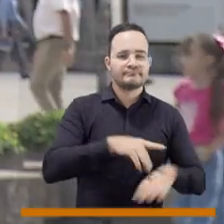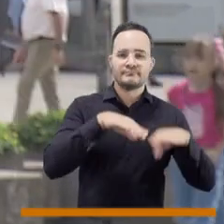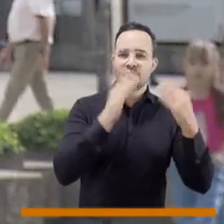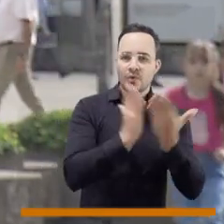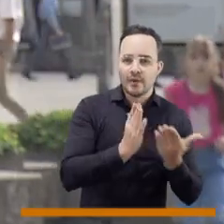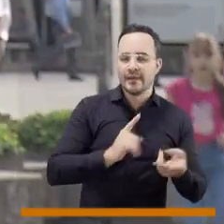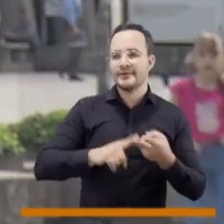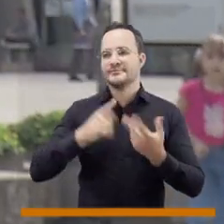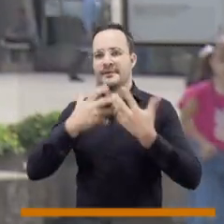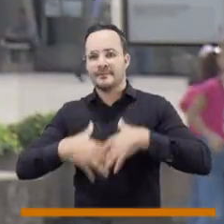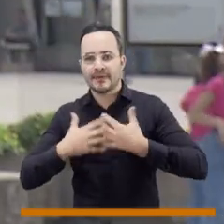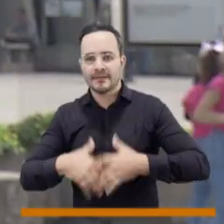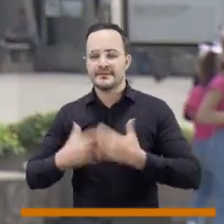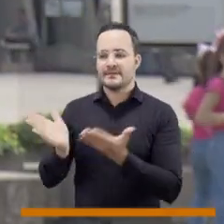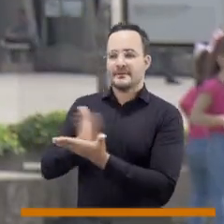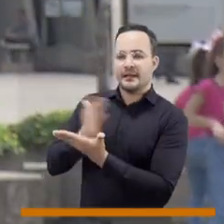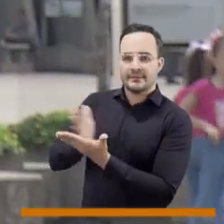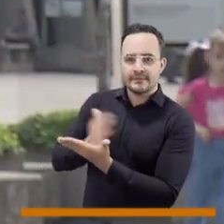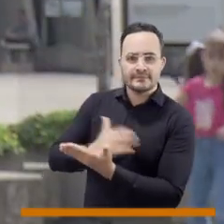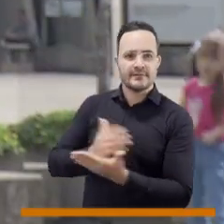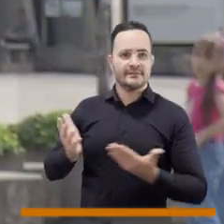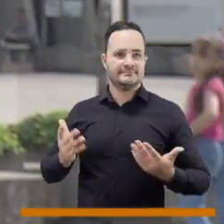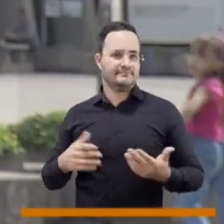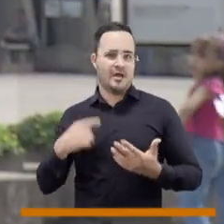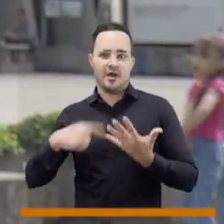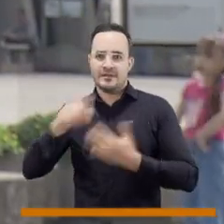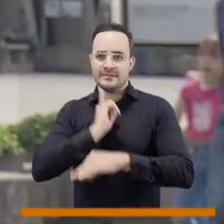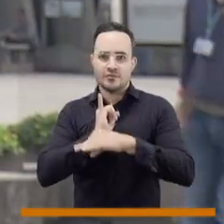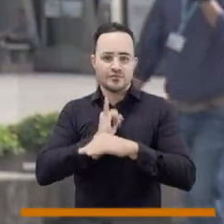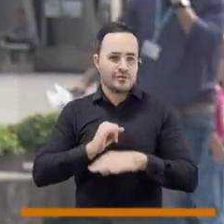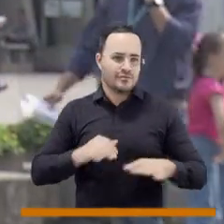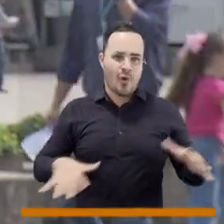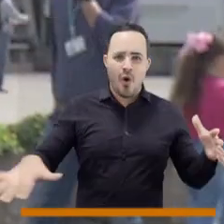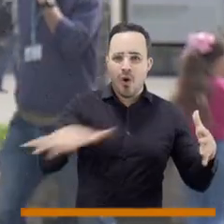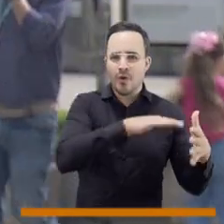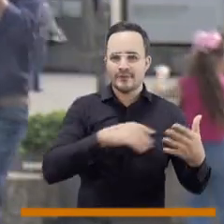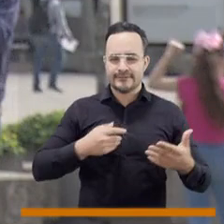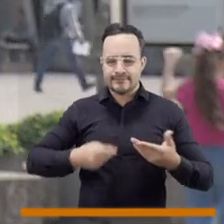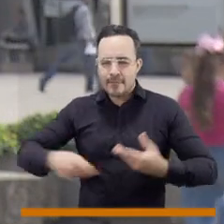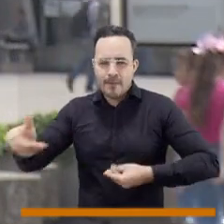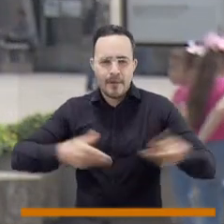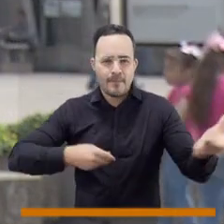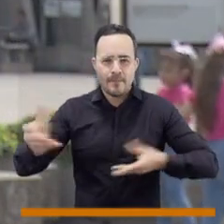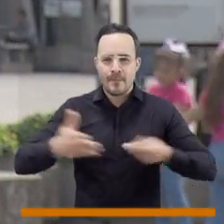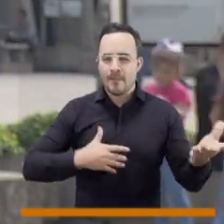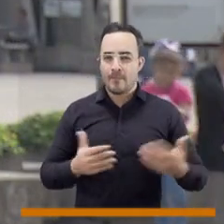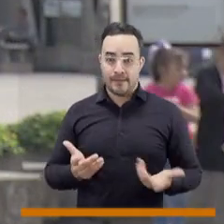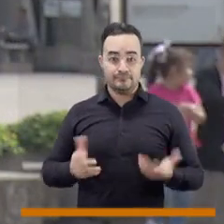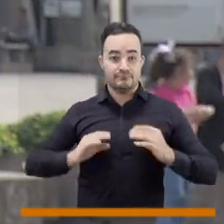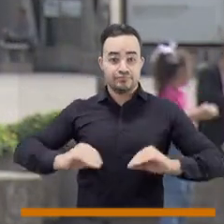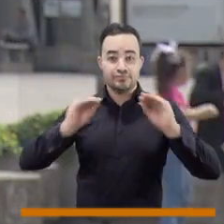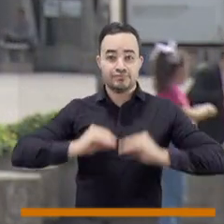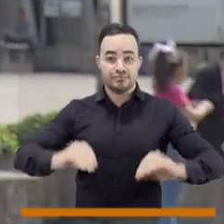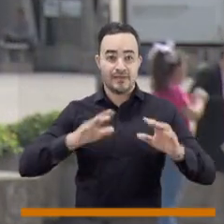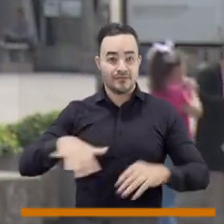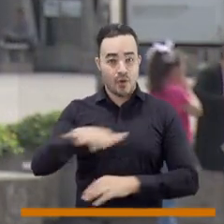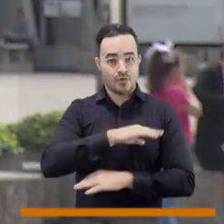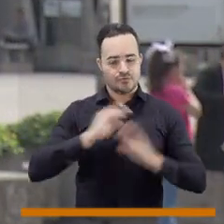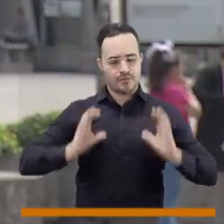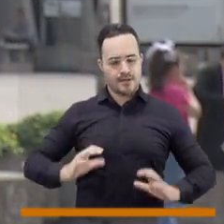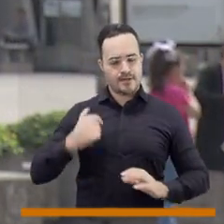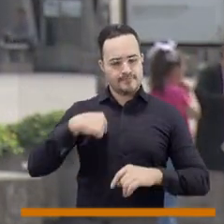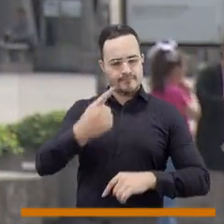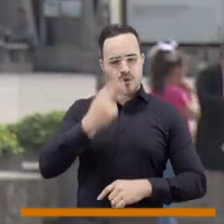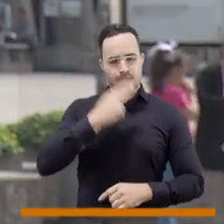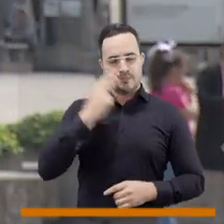para en centros educativos, con empresas, con mediadores, con cartillas educativas. Es un trabajo con estrategias